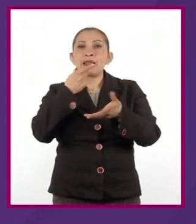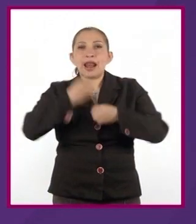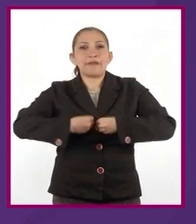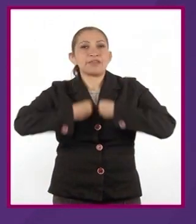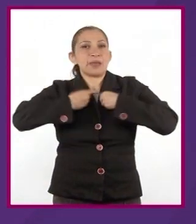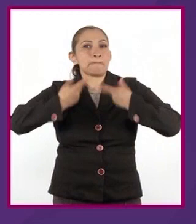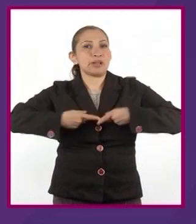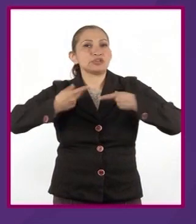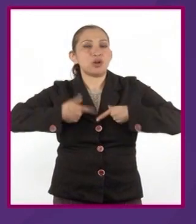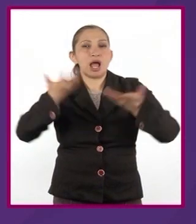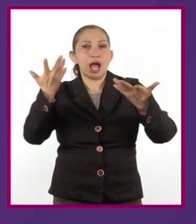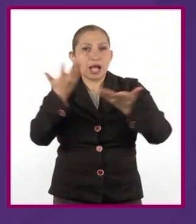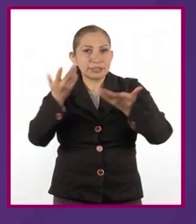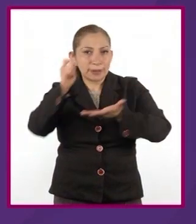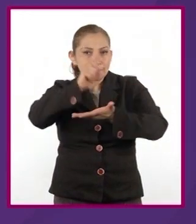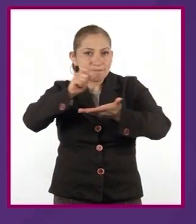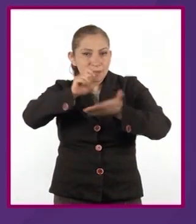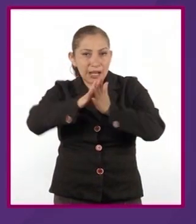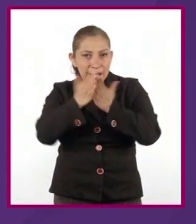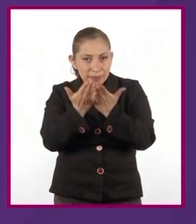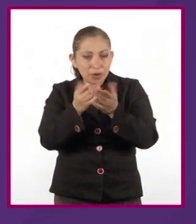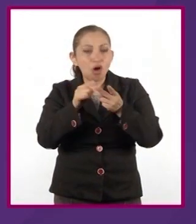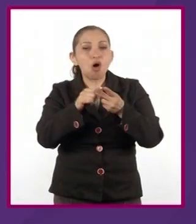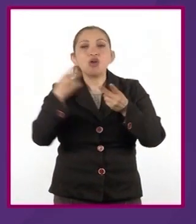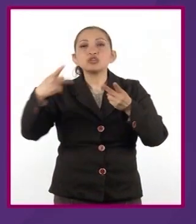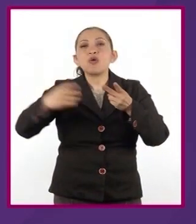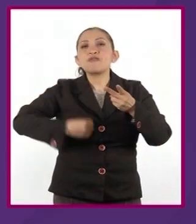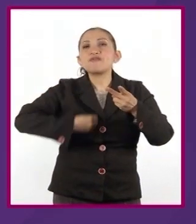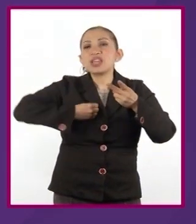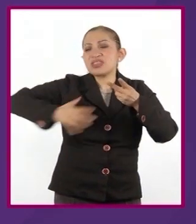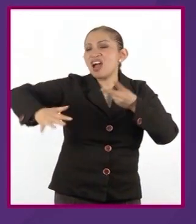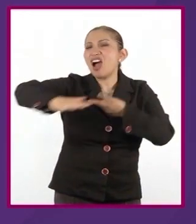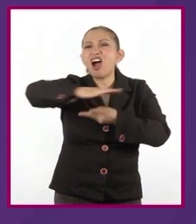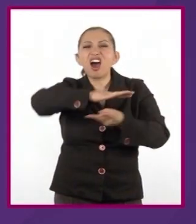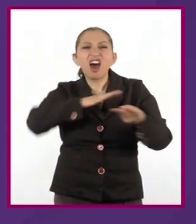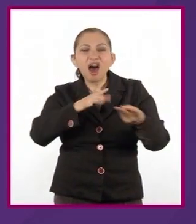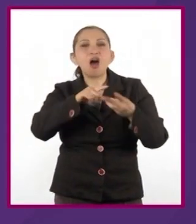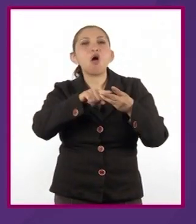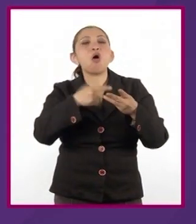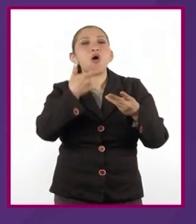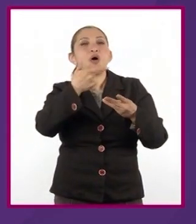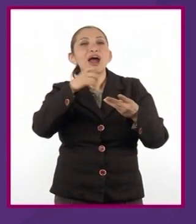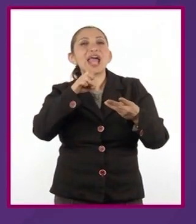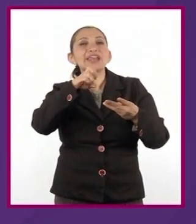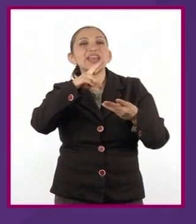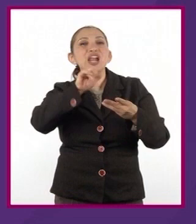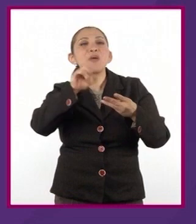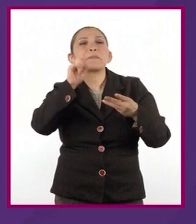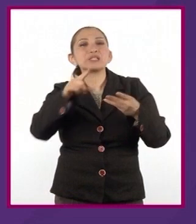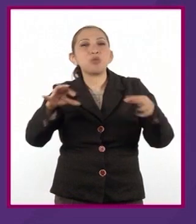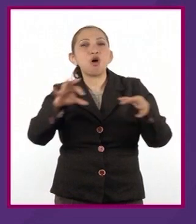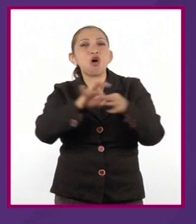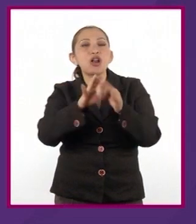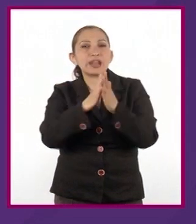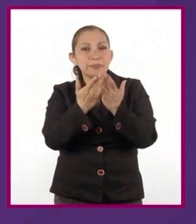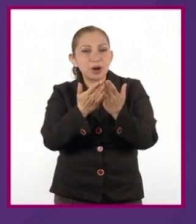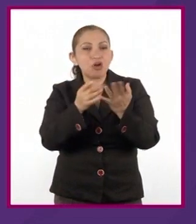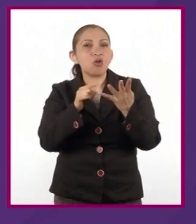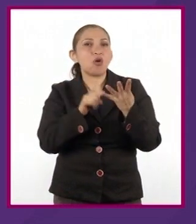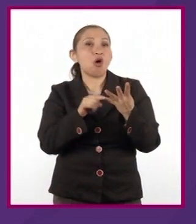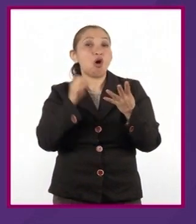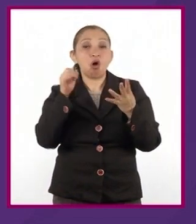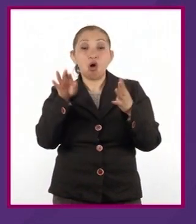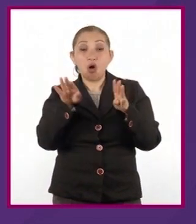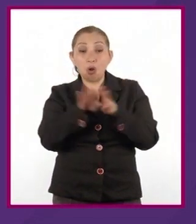vida del autor, sobre el contexto histórico del autor, sobre el género del que se trata, sobre la forma en que esa